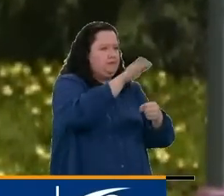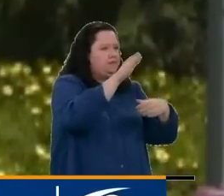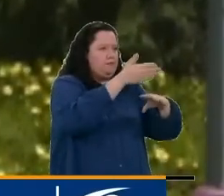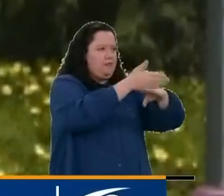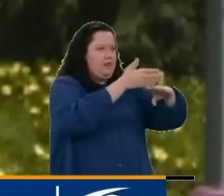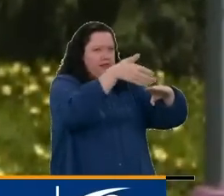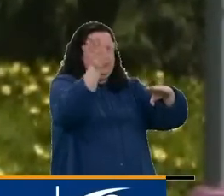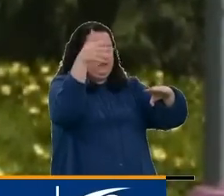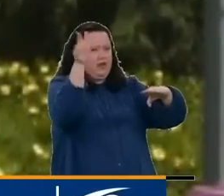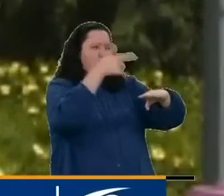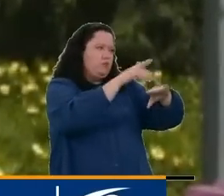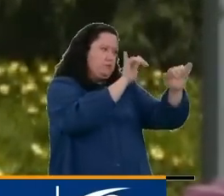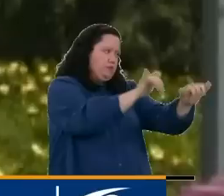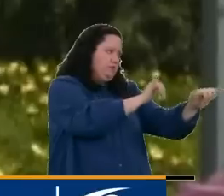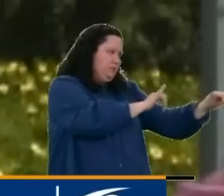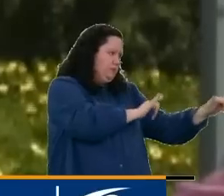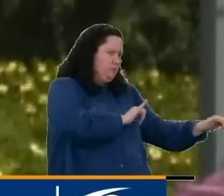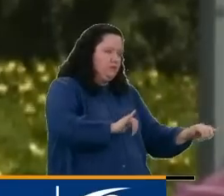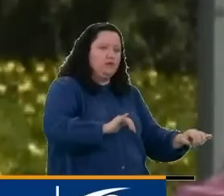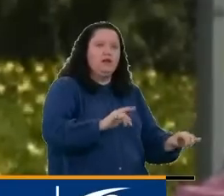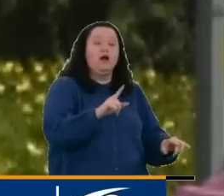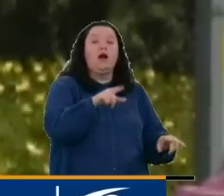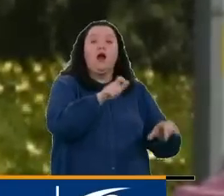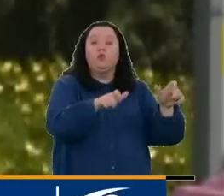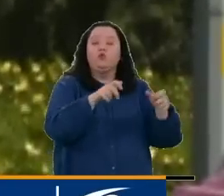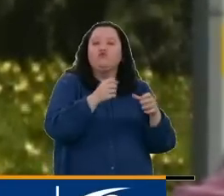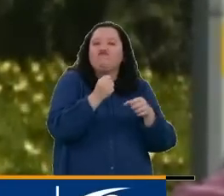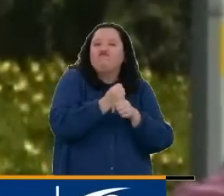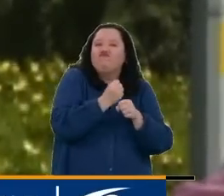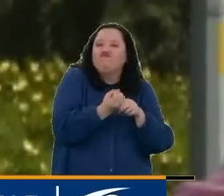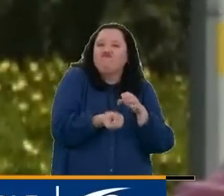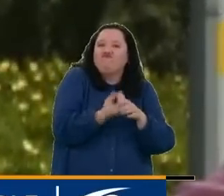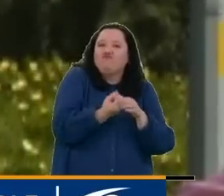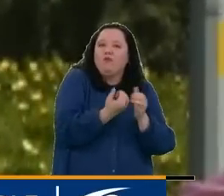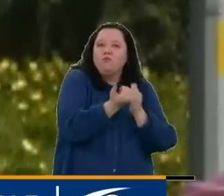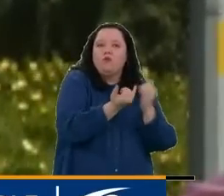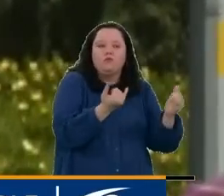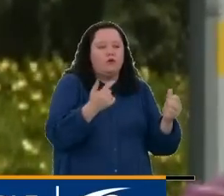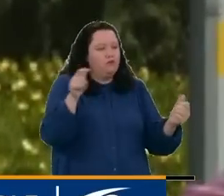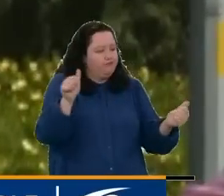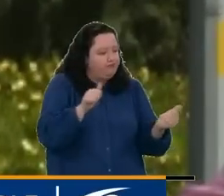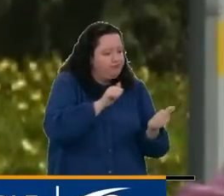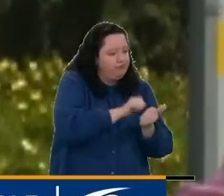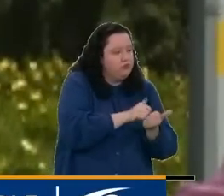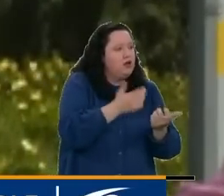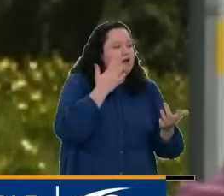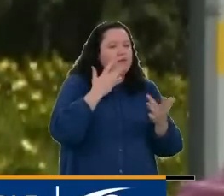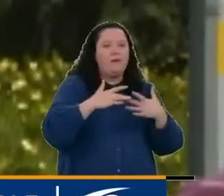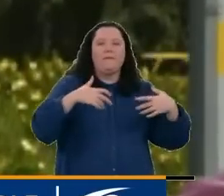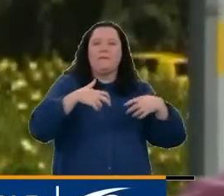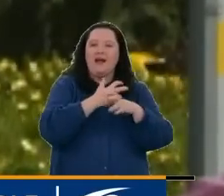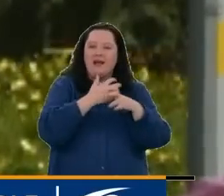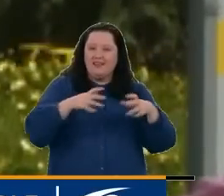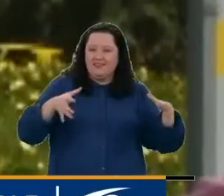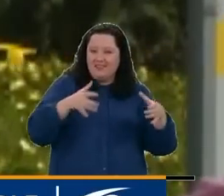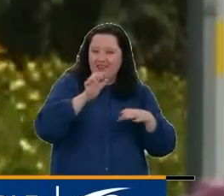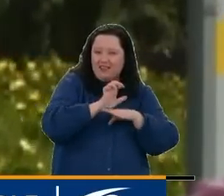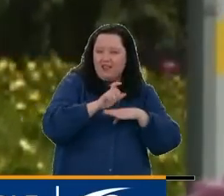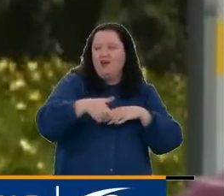se han quedado unos, hay productores que en este momento han recibido el acompañamiento de parques, de la policía